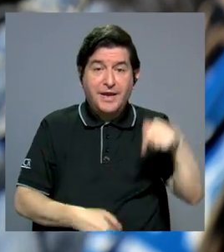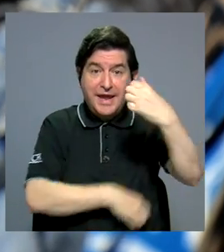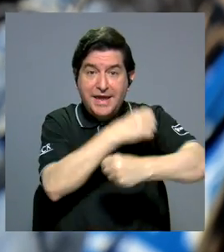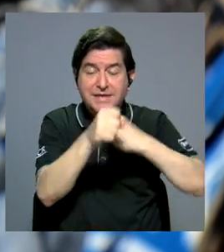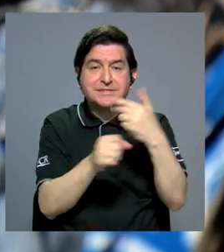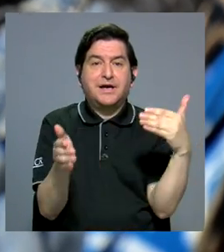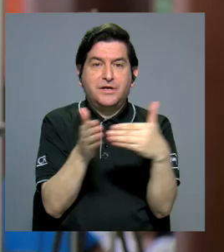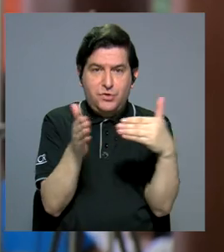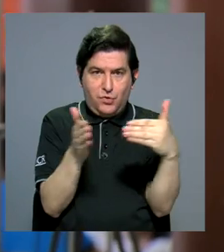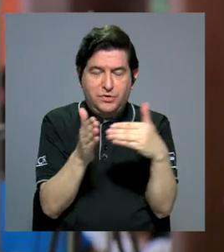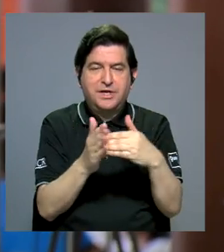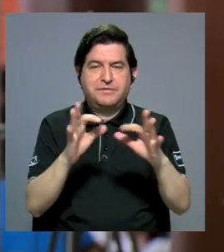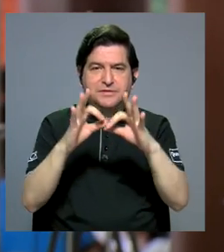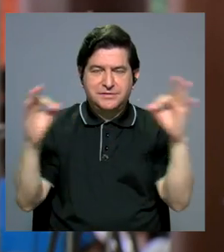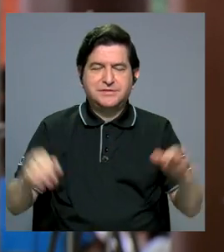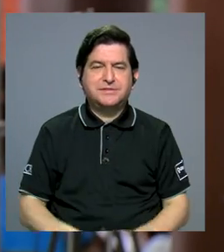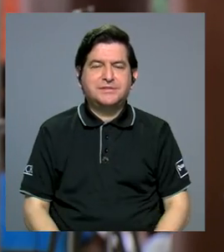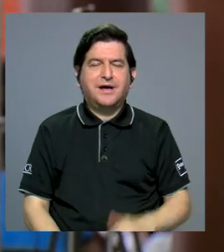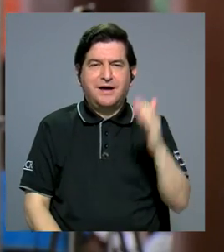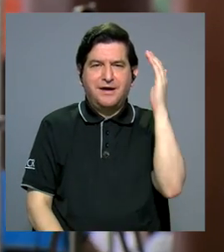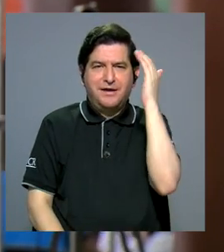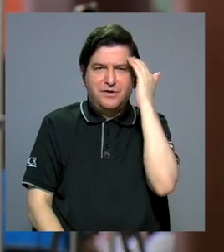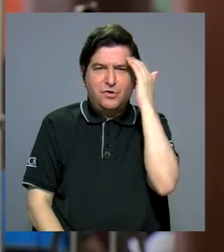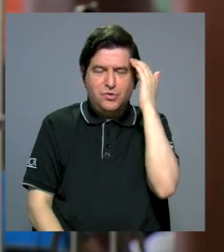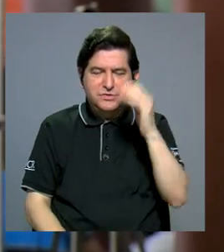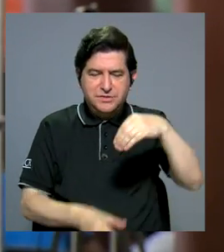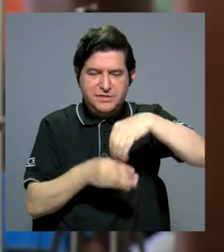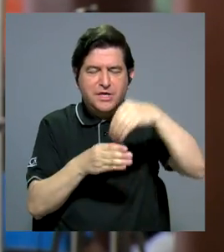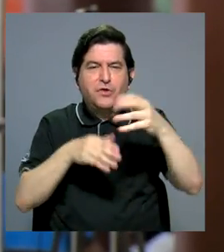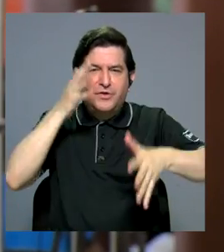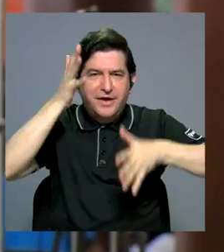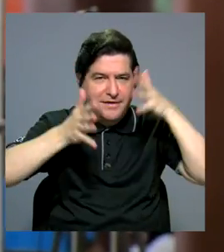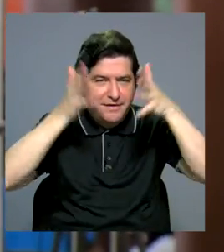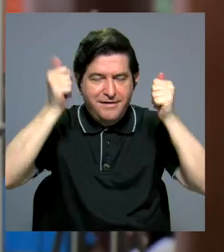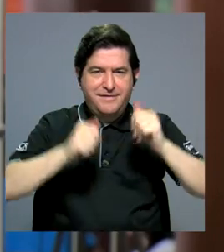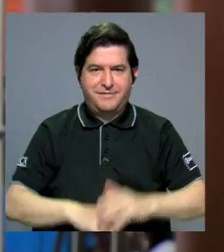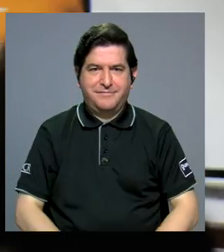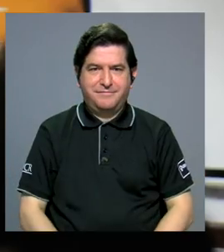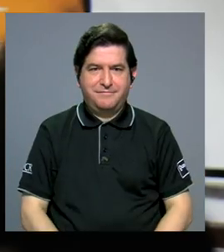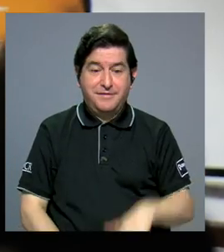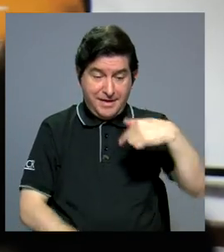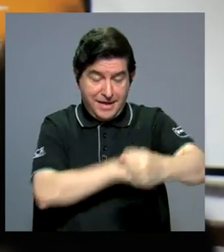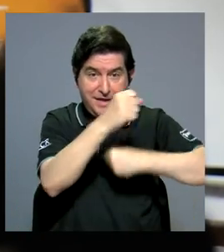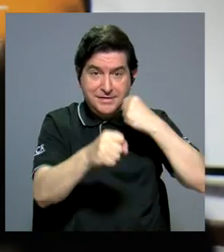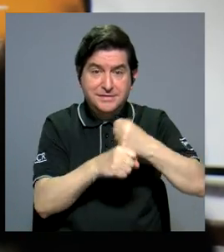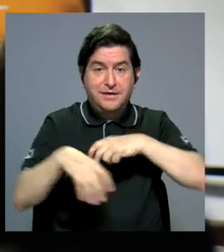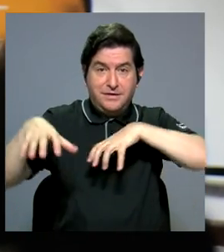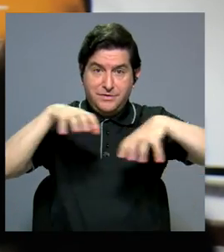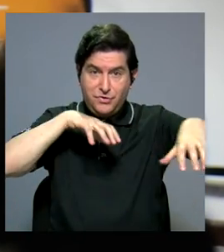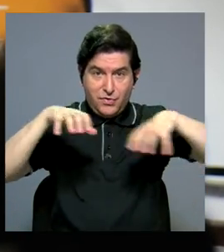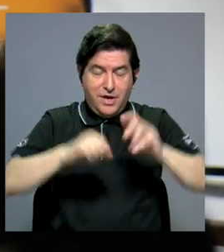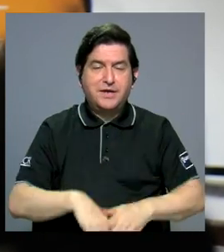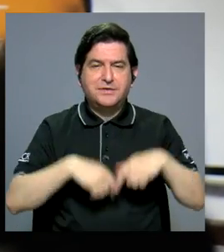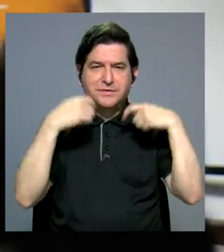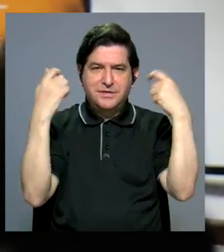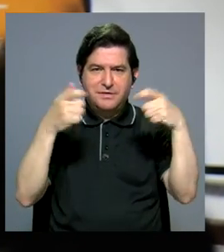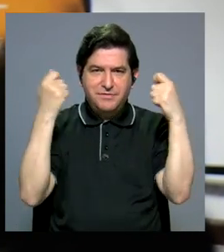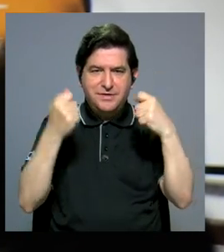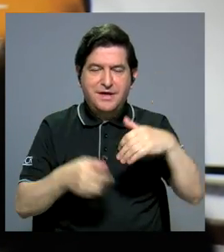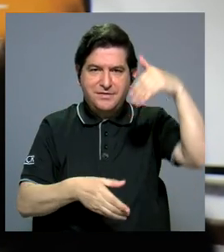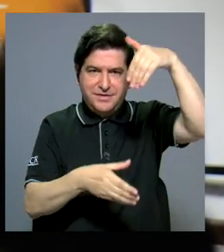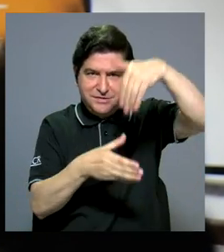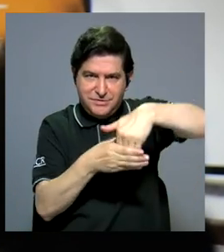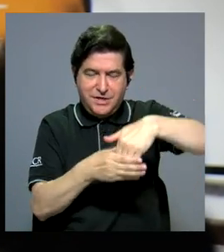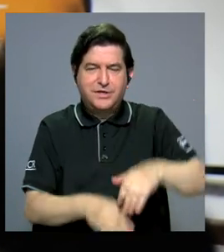este año regresa bajo el lema Creamos Conciencia para Ahorrar. Para este año las actividades de la feria se